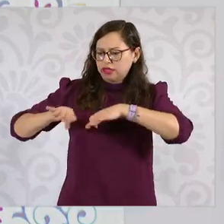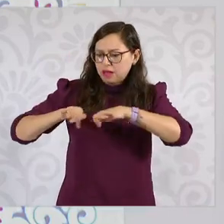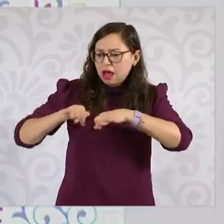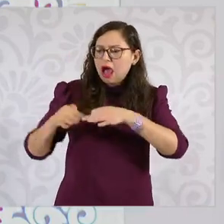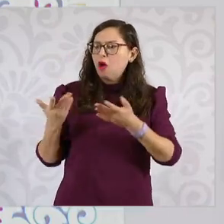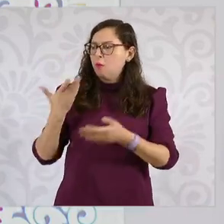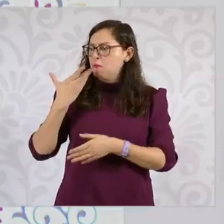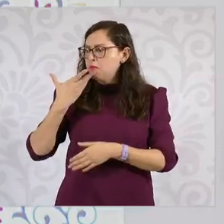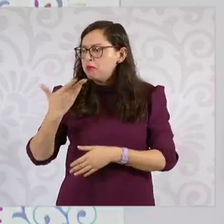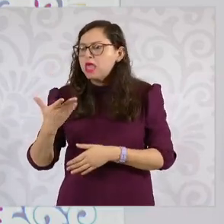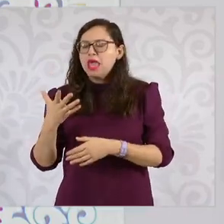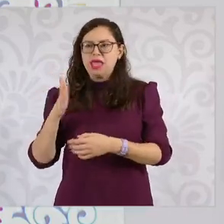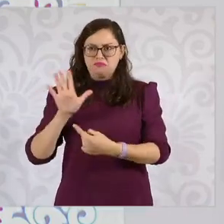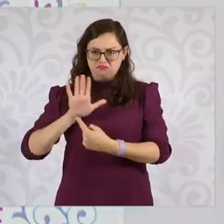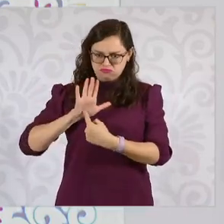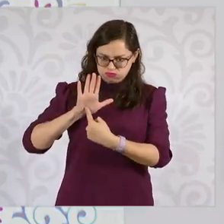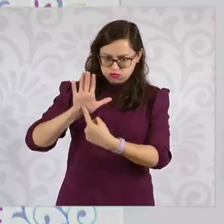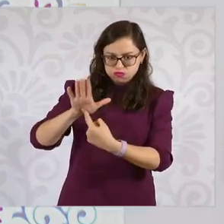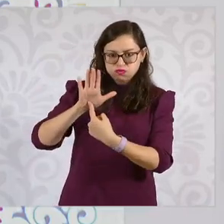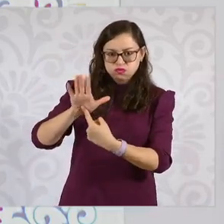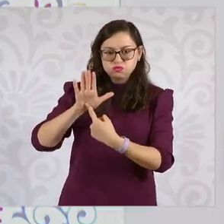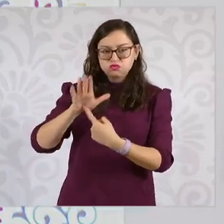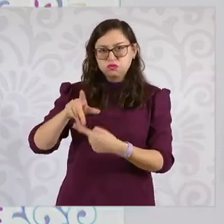todo lo que han hecho.